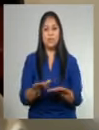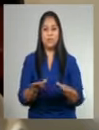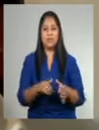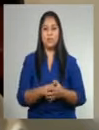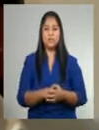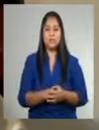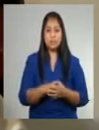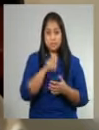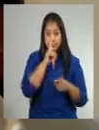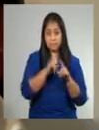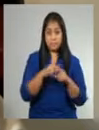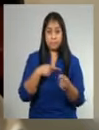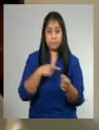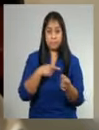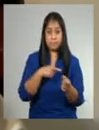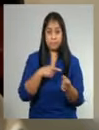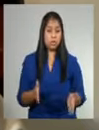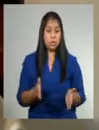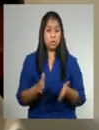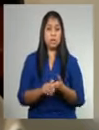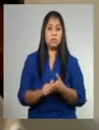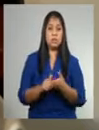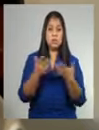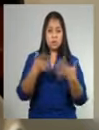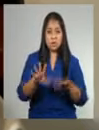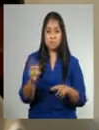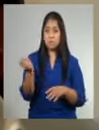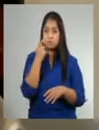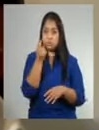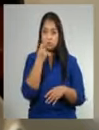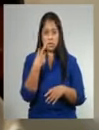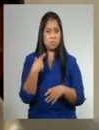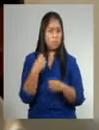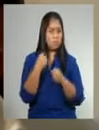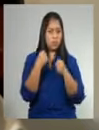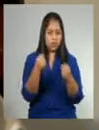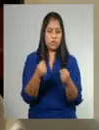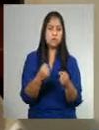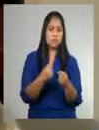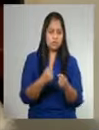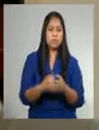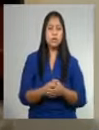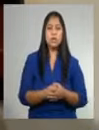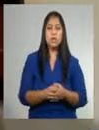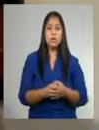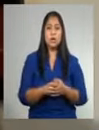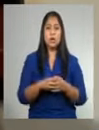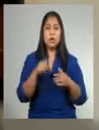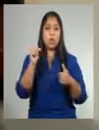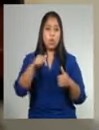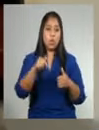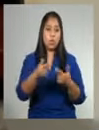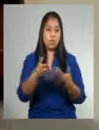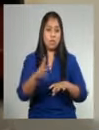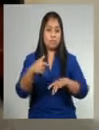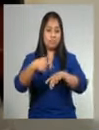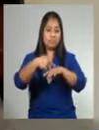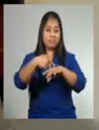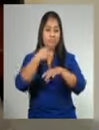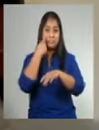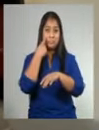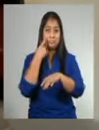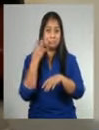Los médicos hemos tenido un tratamiento muy agresivo. Entrada hoy en este